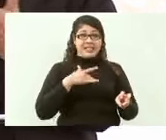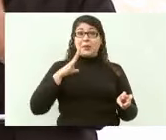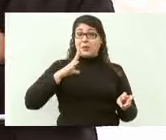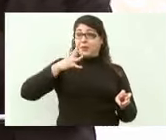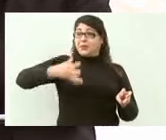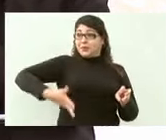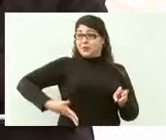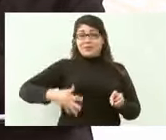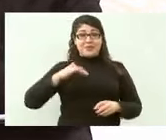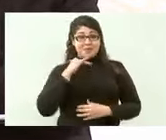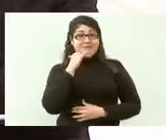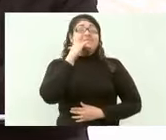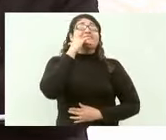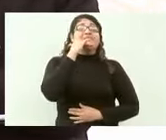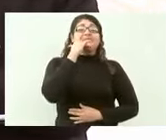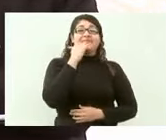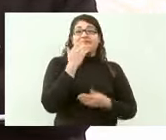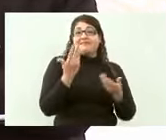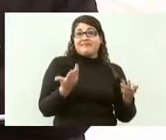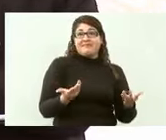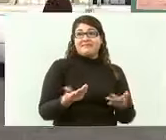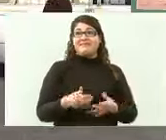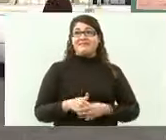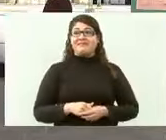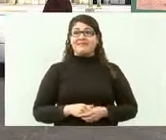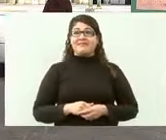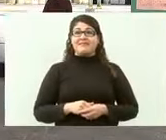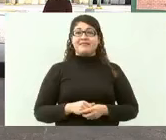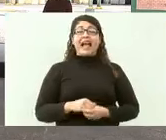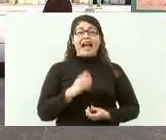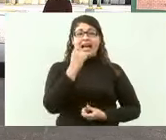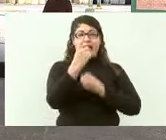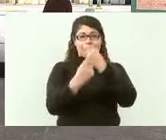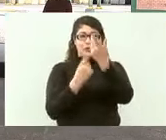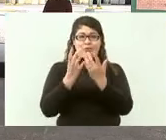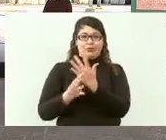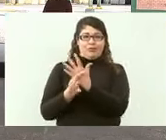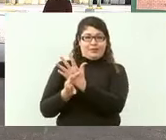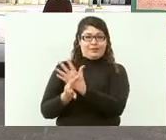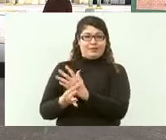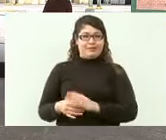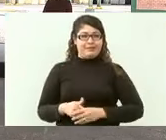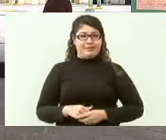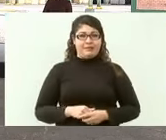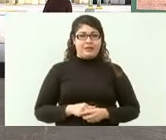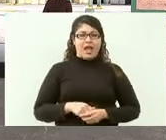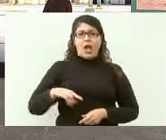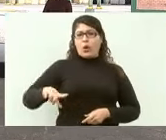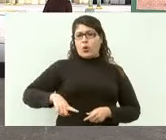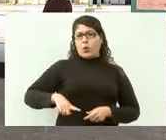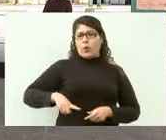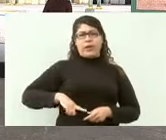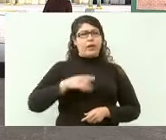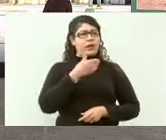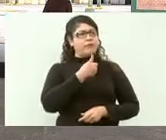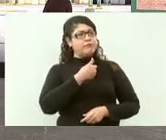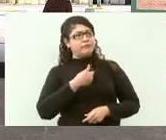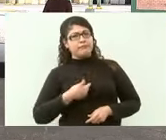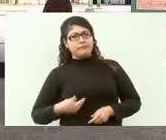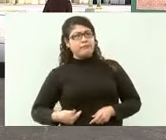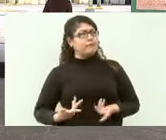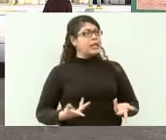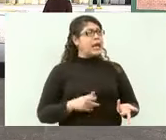para mí es un timbre de orgullo decían el Gobierno de México está